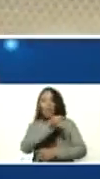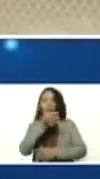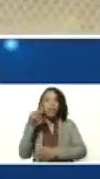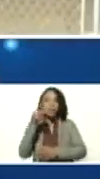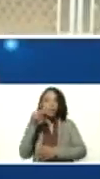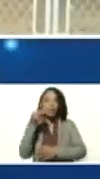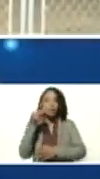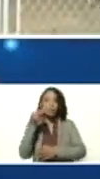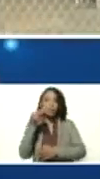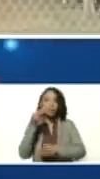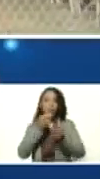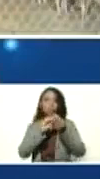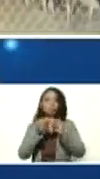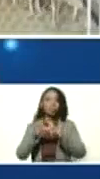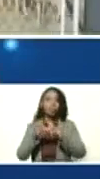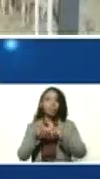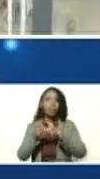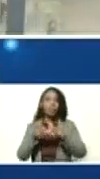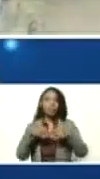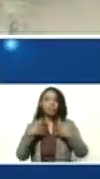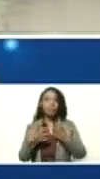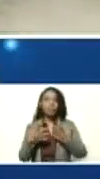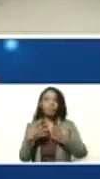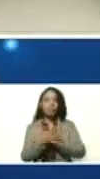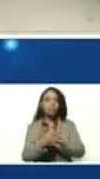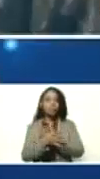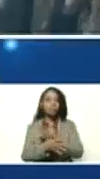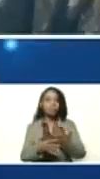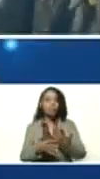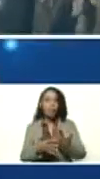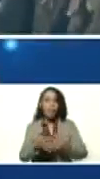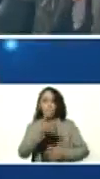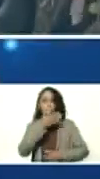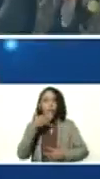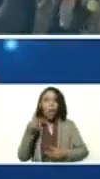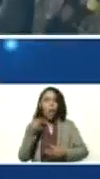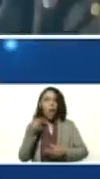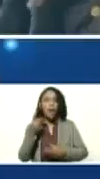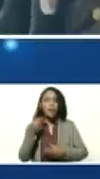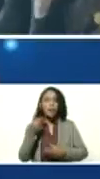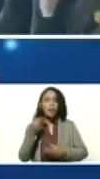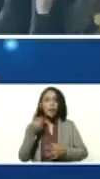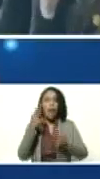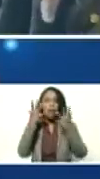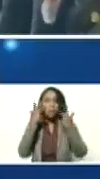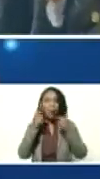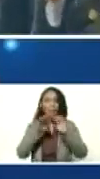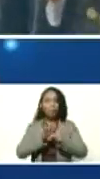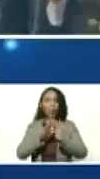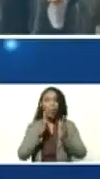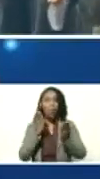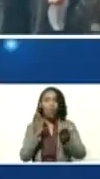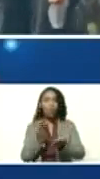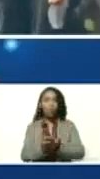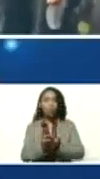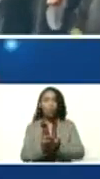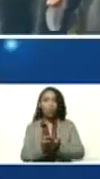de lo que es las mejores razas del mundo en